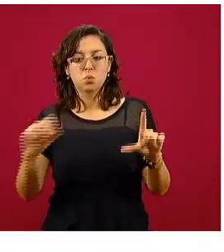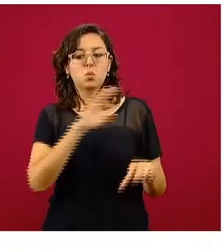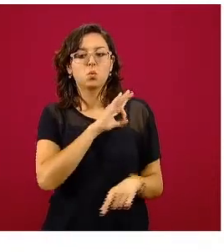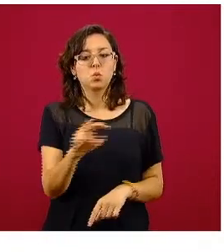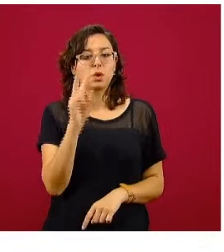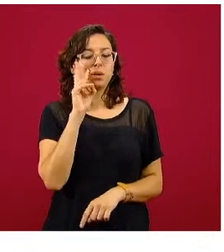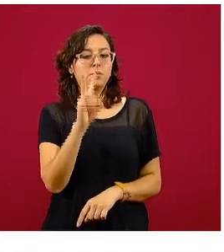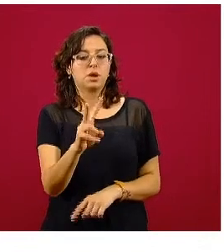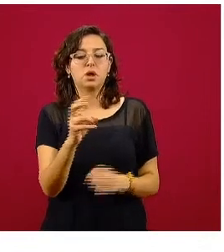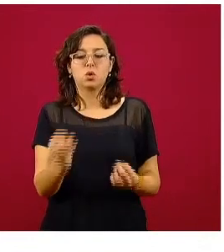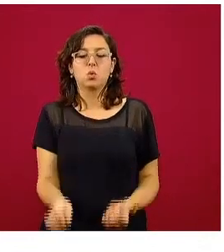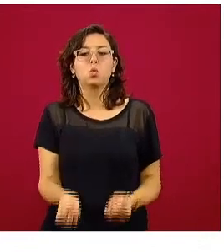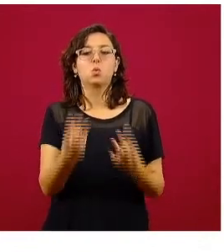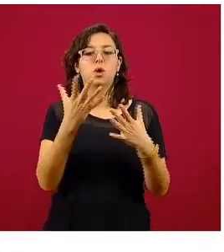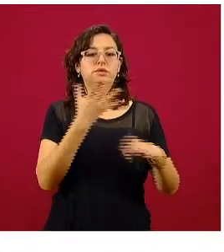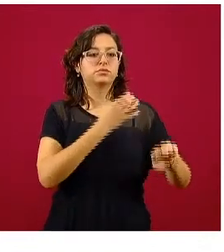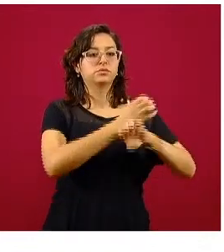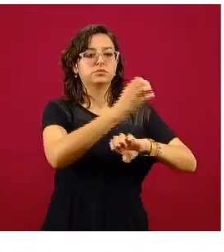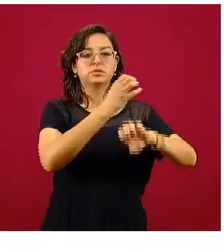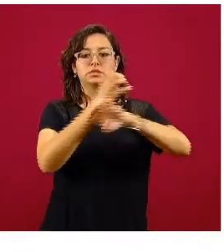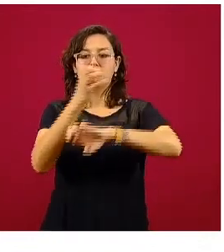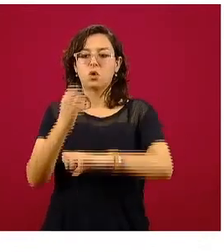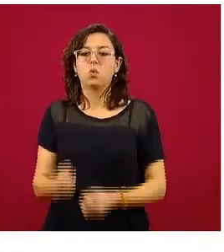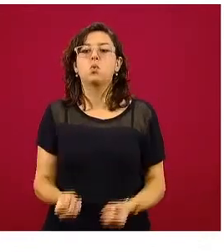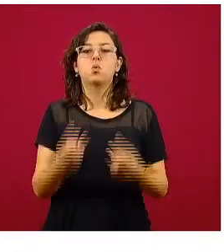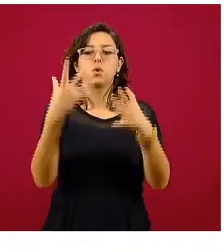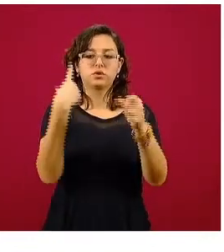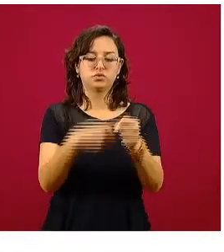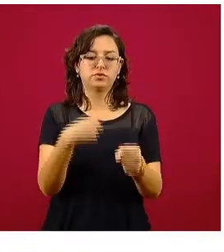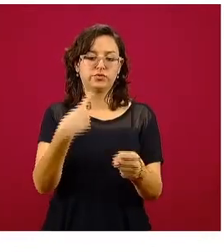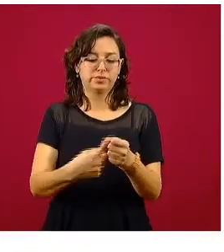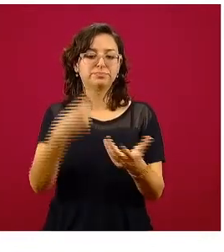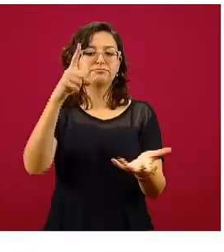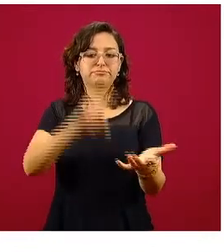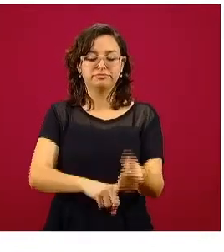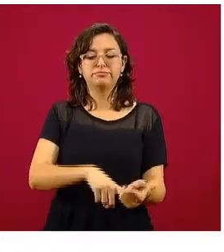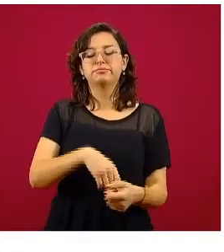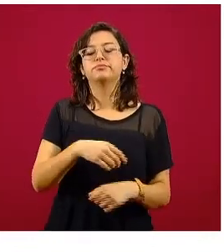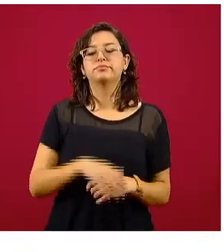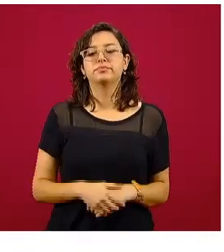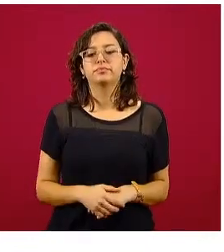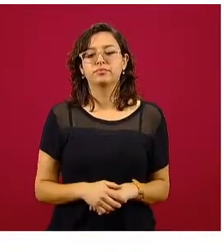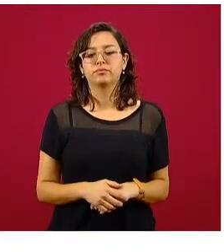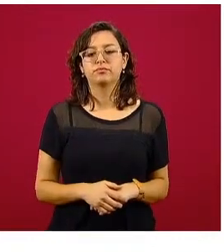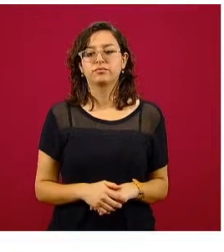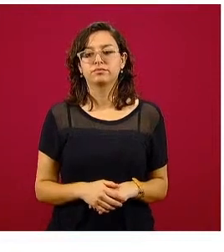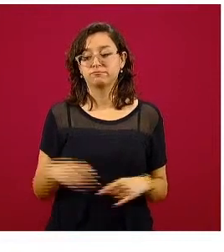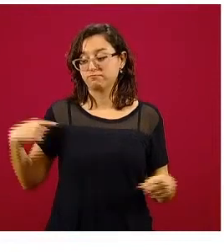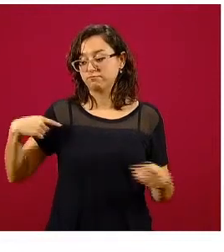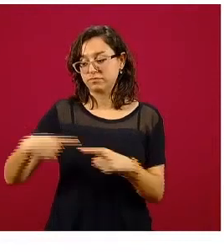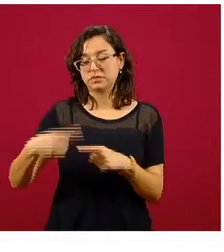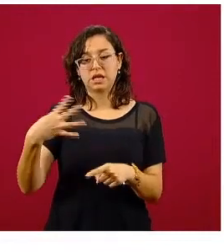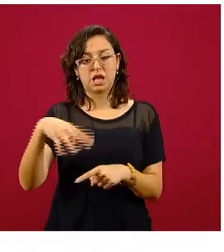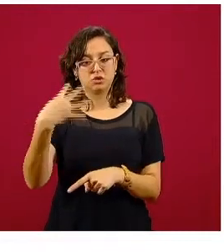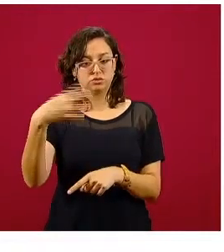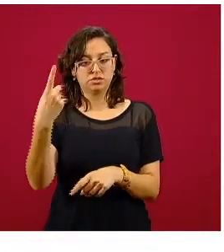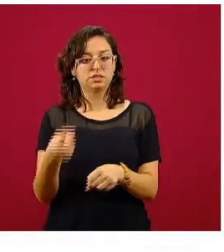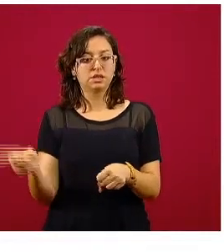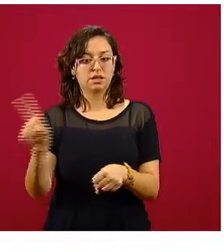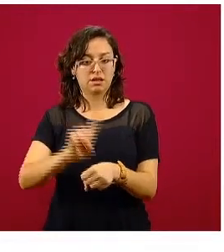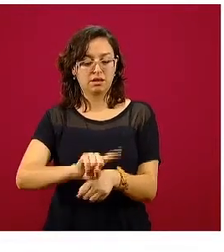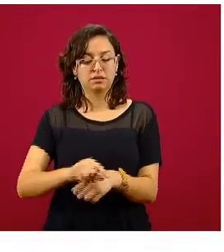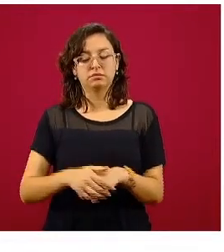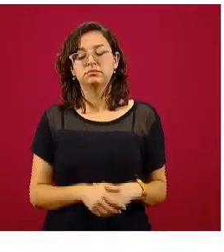identificar a la entidad y el número total de casos que hasta el momento presenta en la ventana de la epidemia activa. La